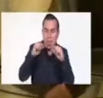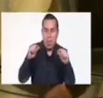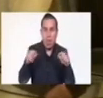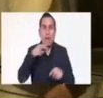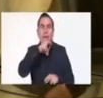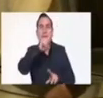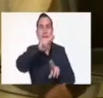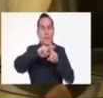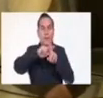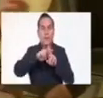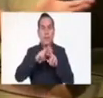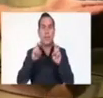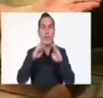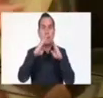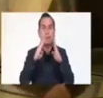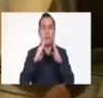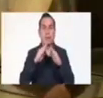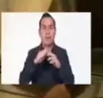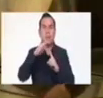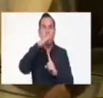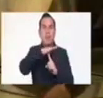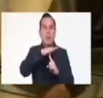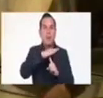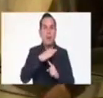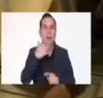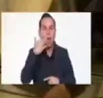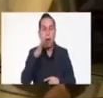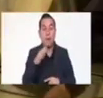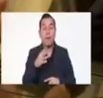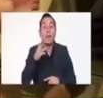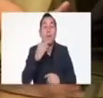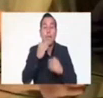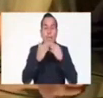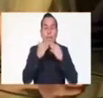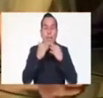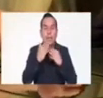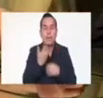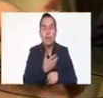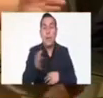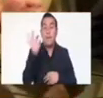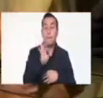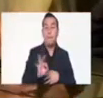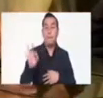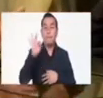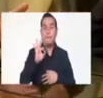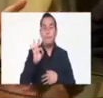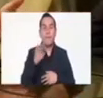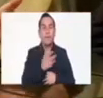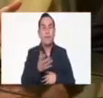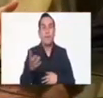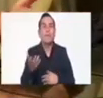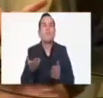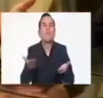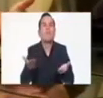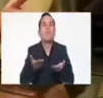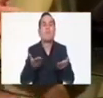historias falsas, para querer desgastar, o para querer hacer, va a hacer, mirar mal al gobierno, en